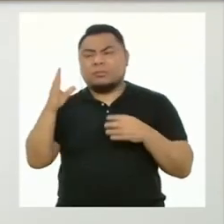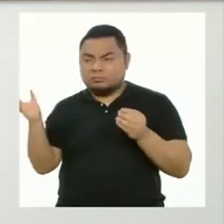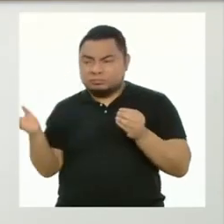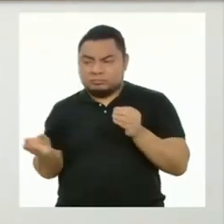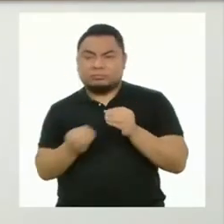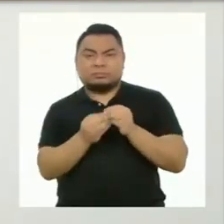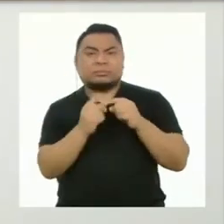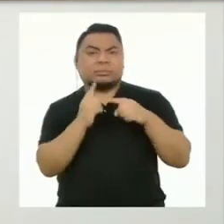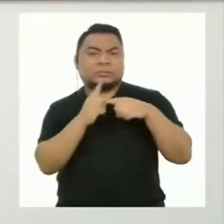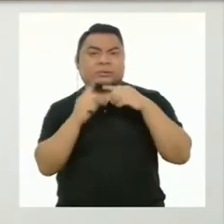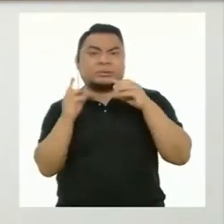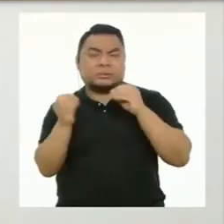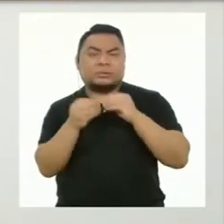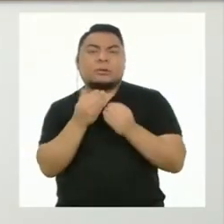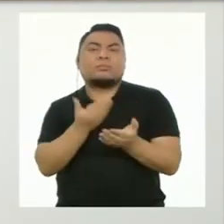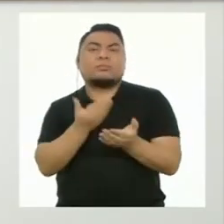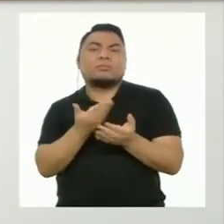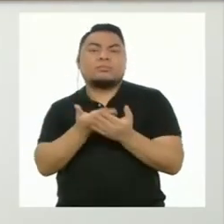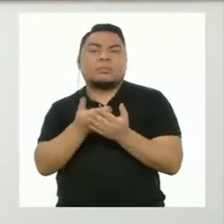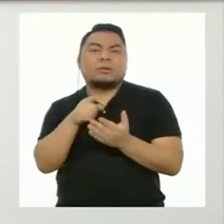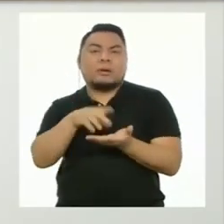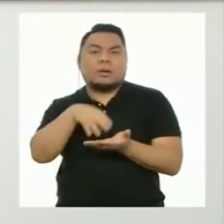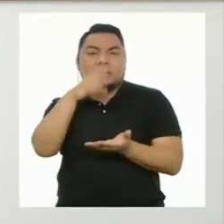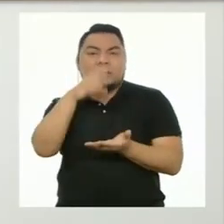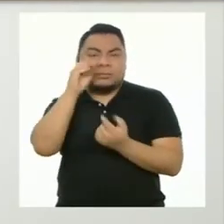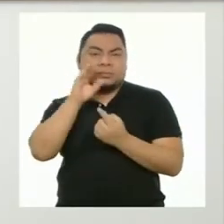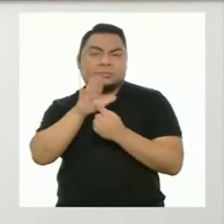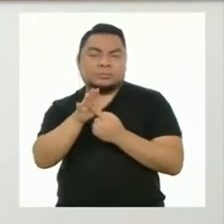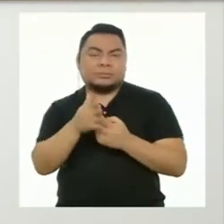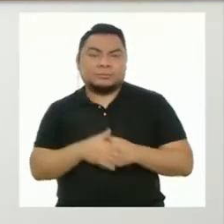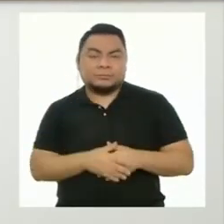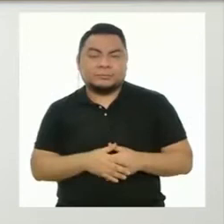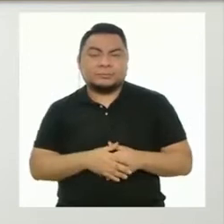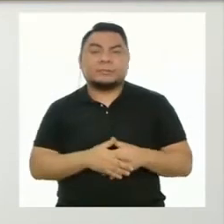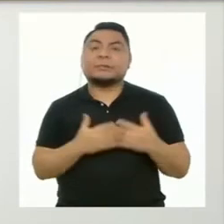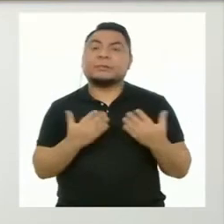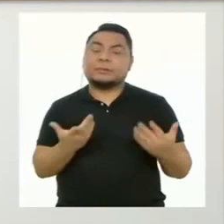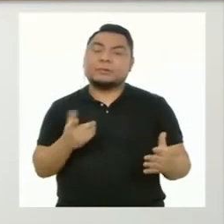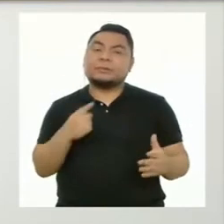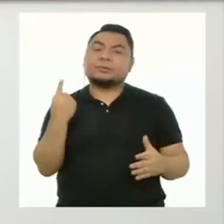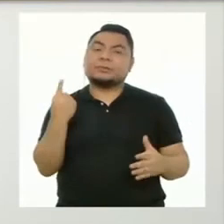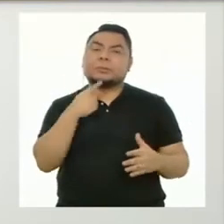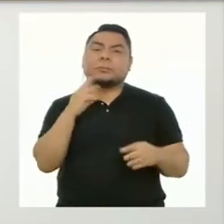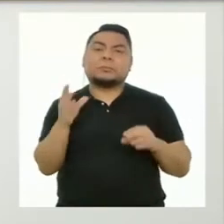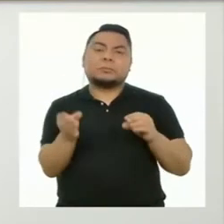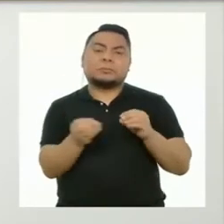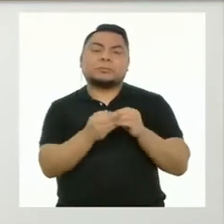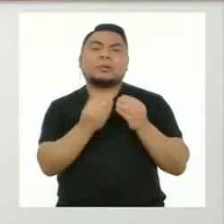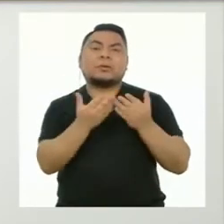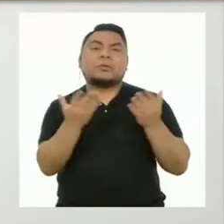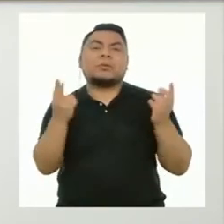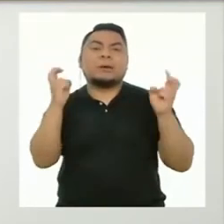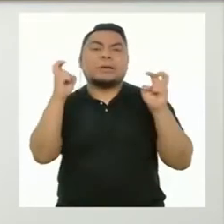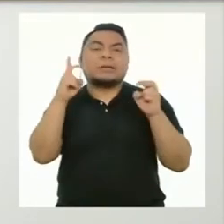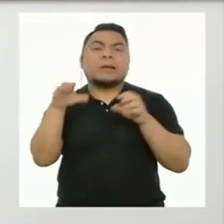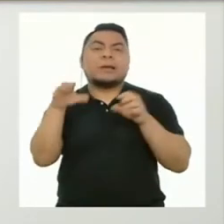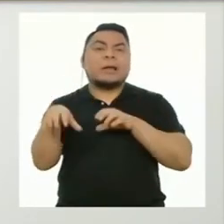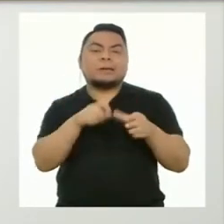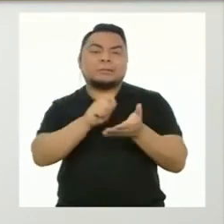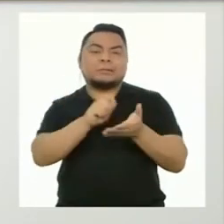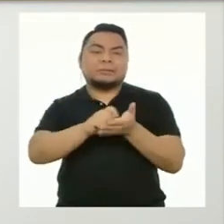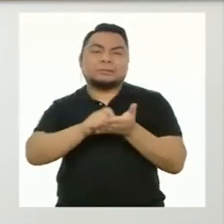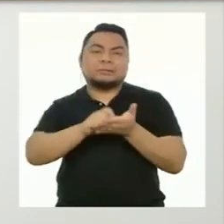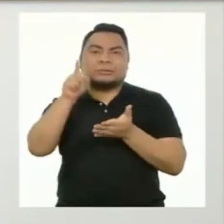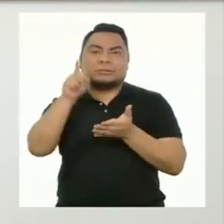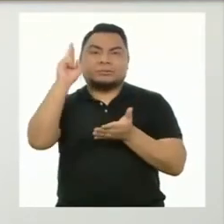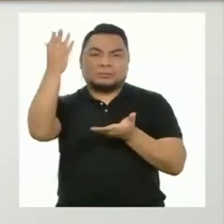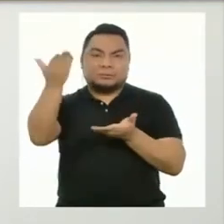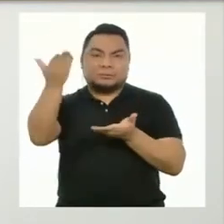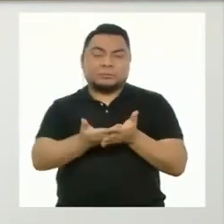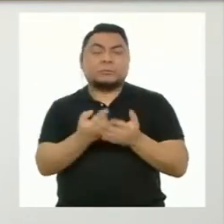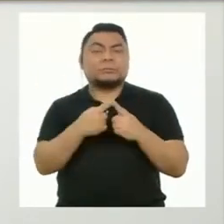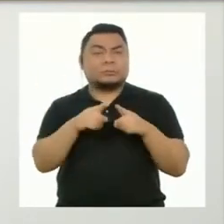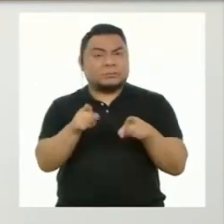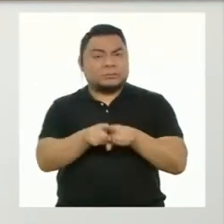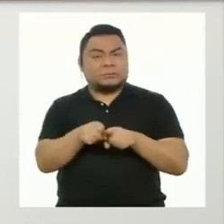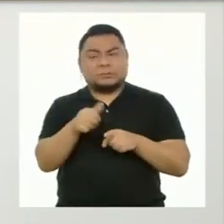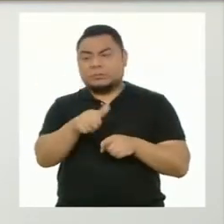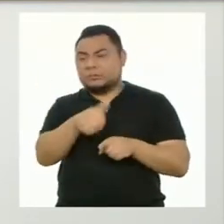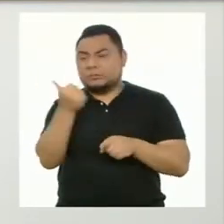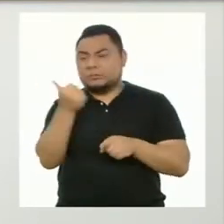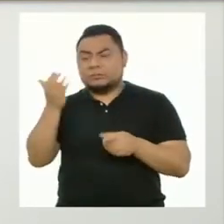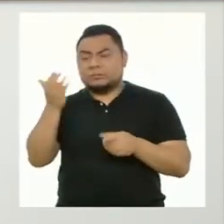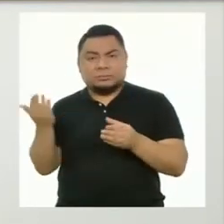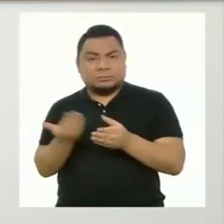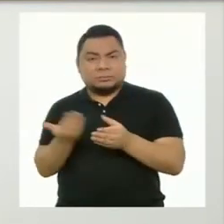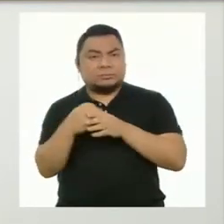que demuestren lo aprendido. Por ello, no solo puedes incluir los productos realizados, también aquellos